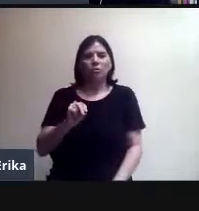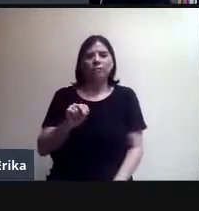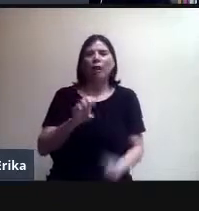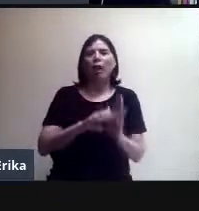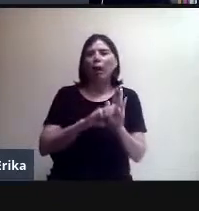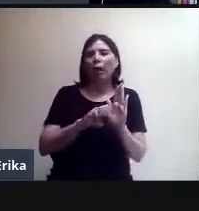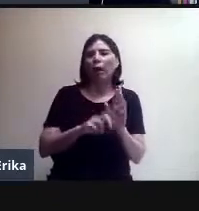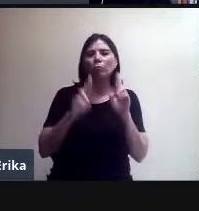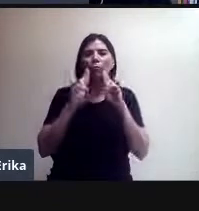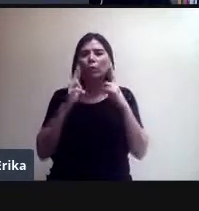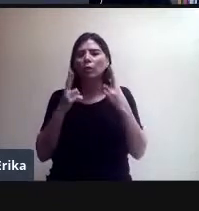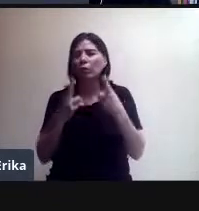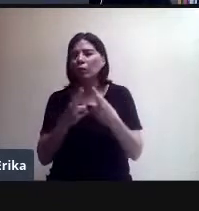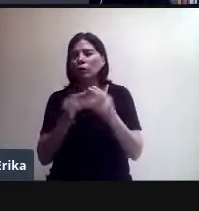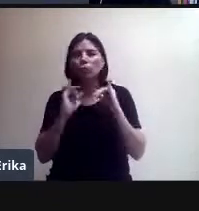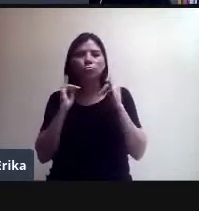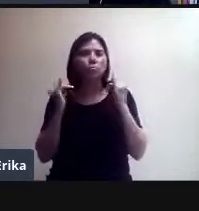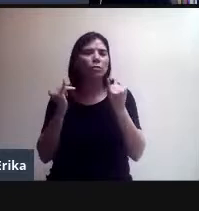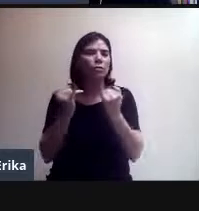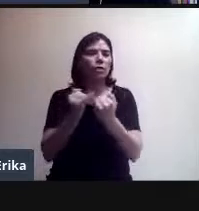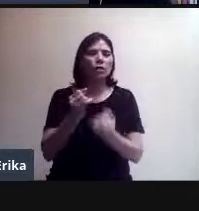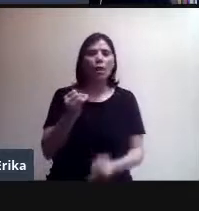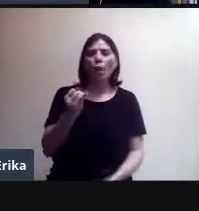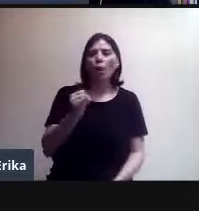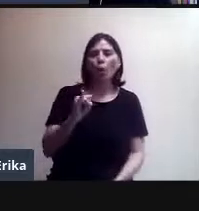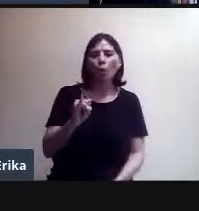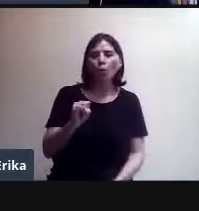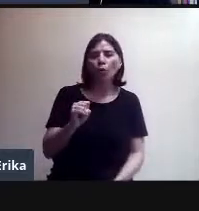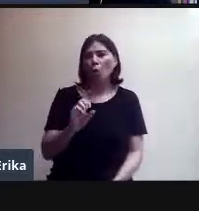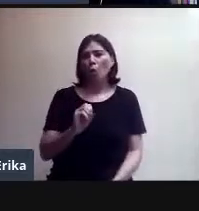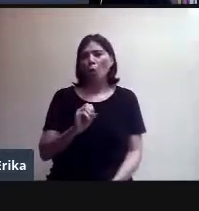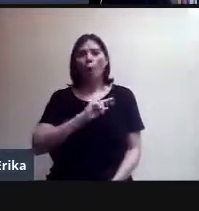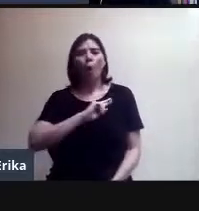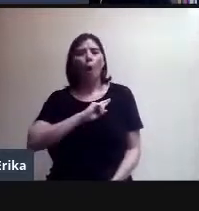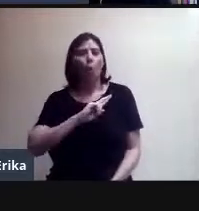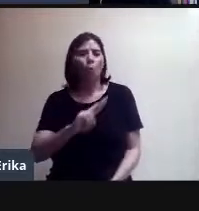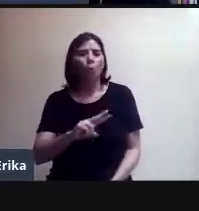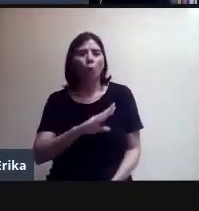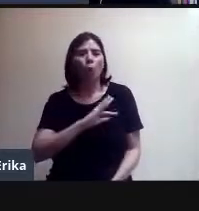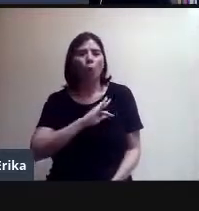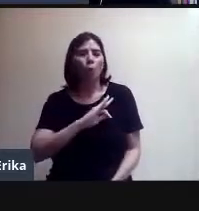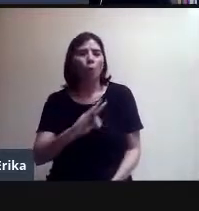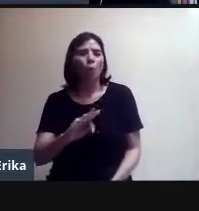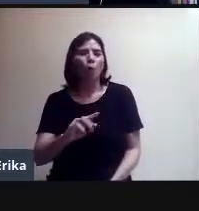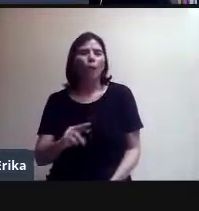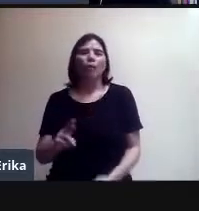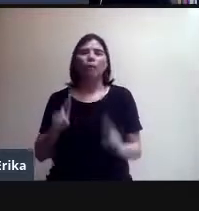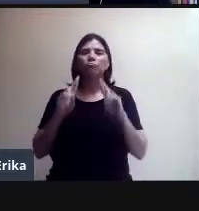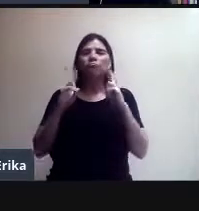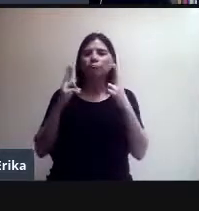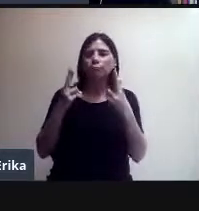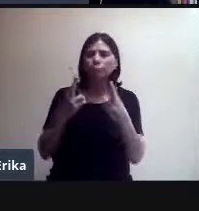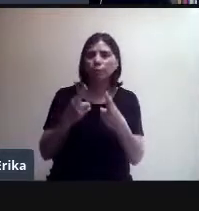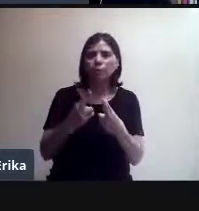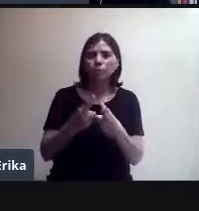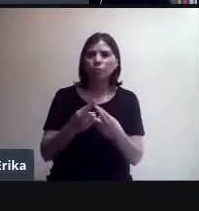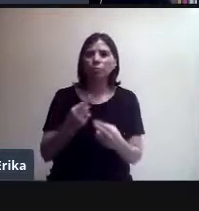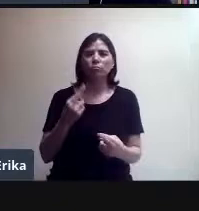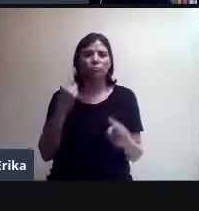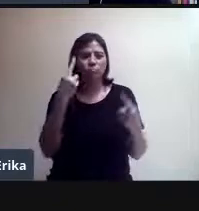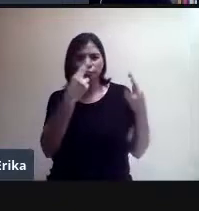esa puede ser el nombre de la reunión. O puede ser la reunión de repaso o cierre del